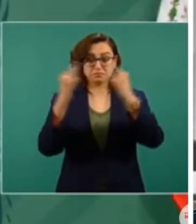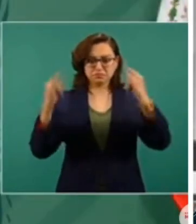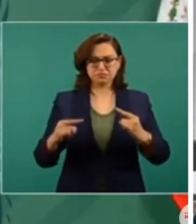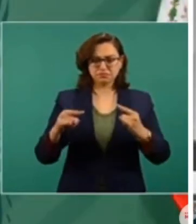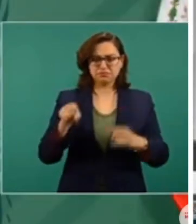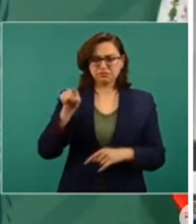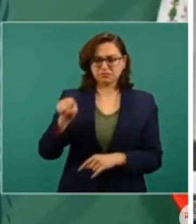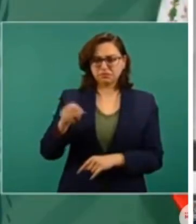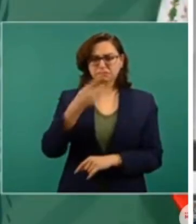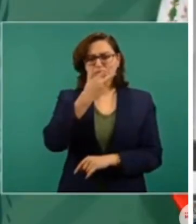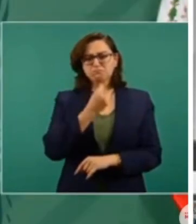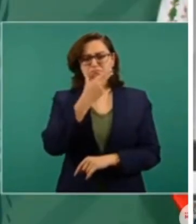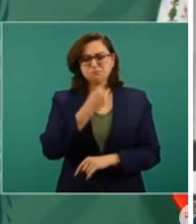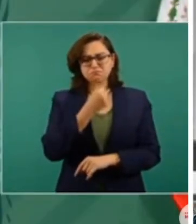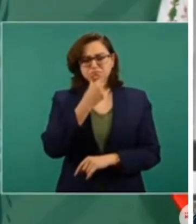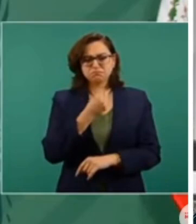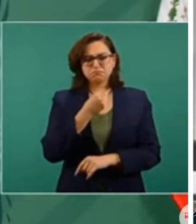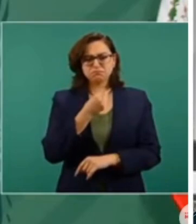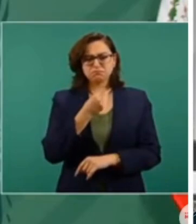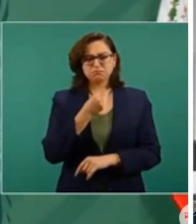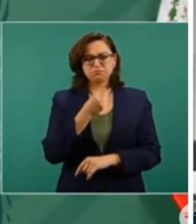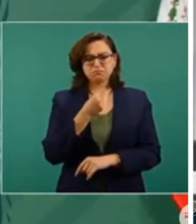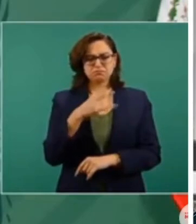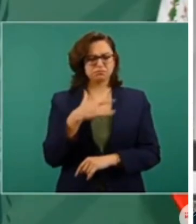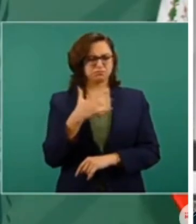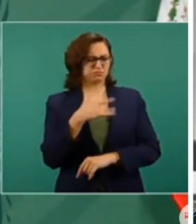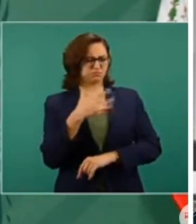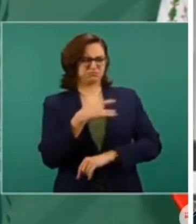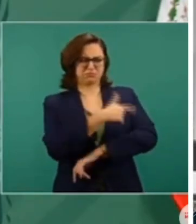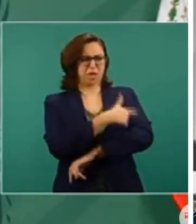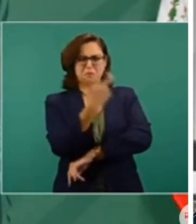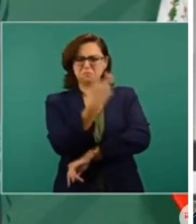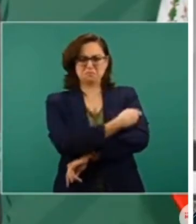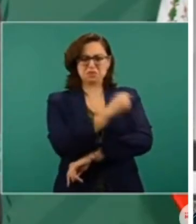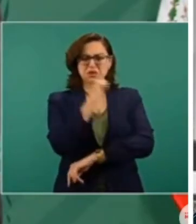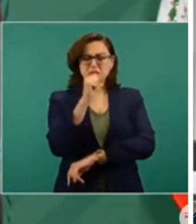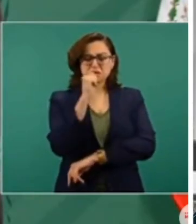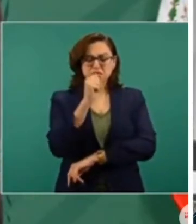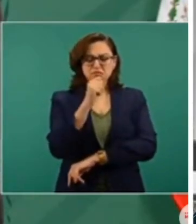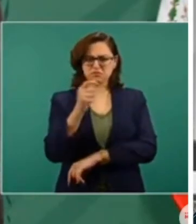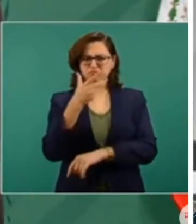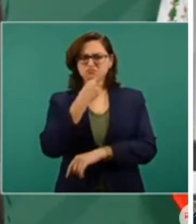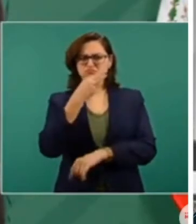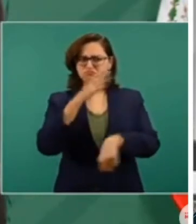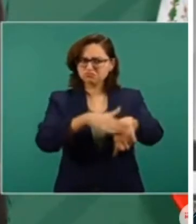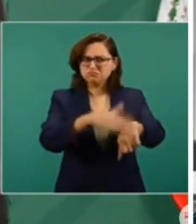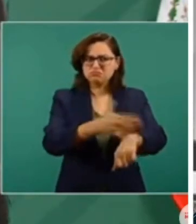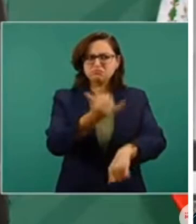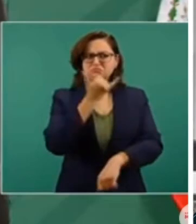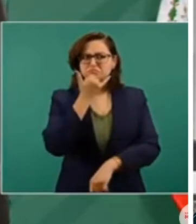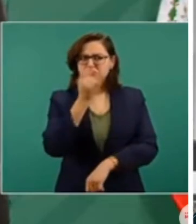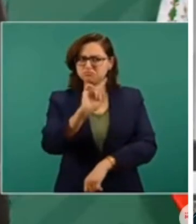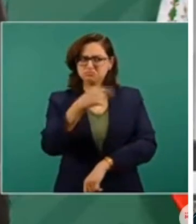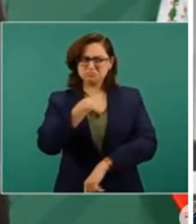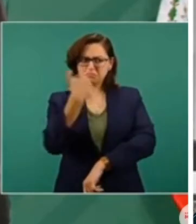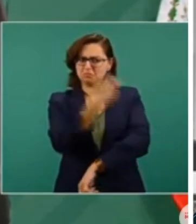Amigos y amigas, como ustedes escucharon al presidente López Obrador, dijo que no descarta que haya sido un montaje